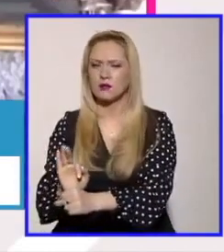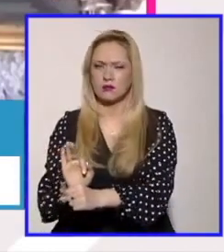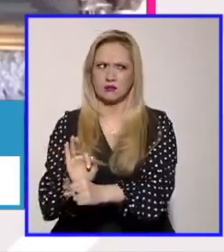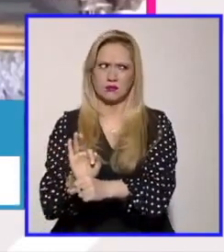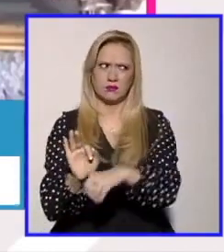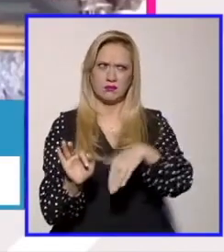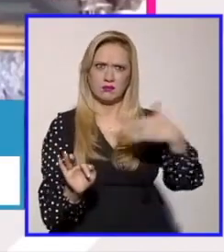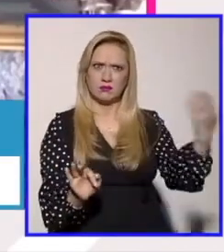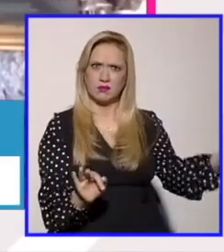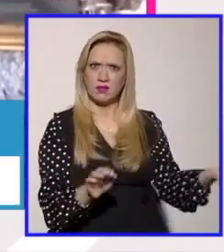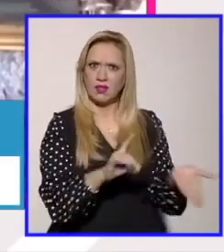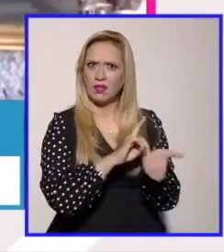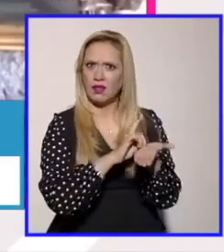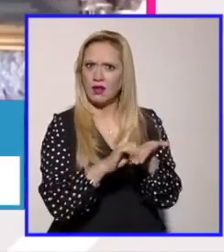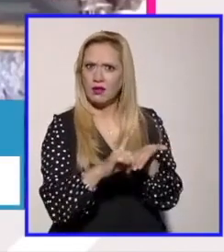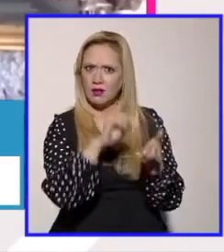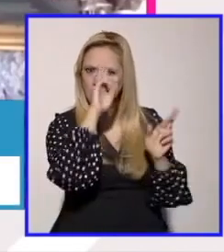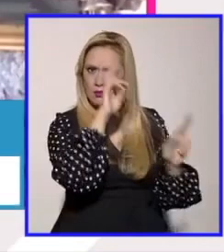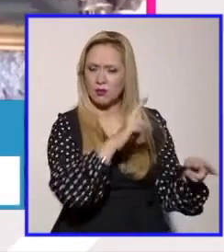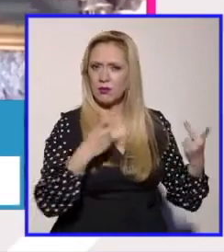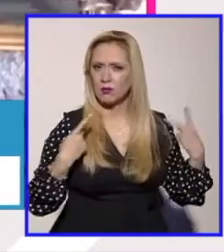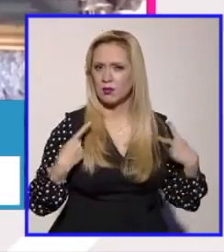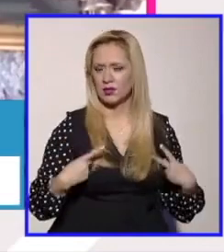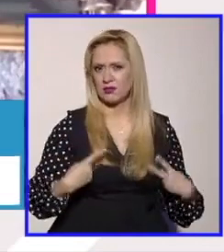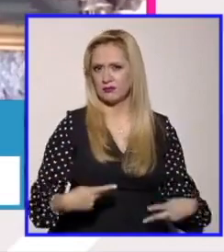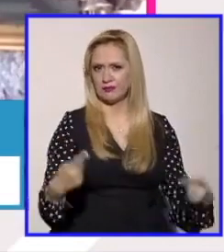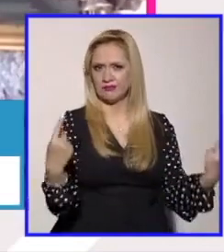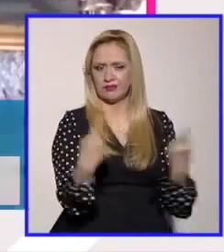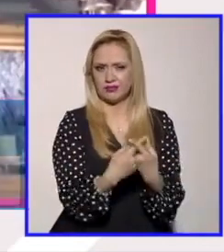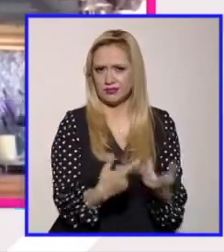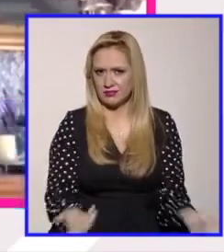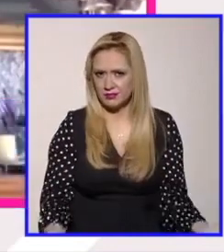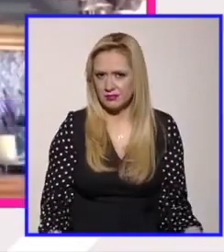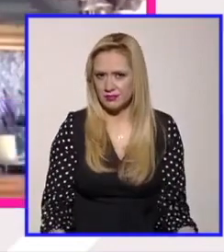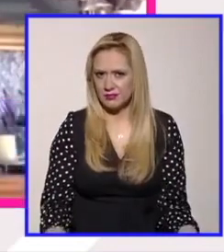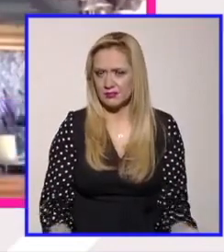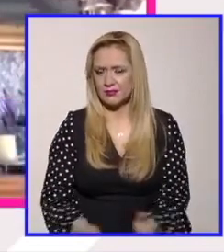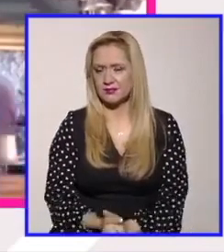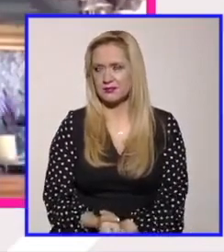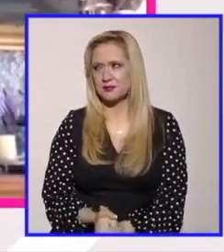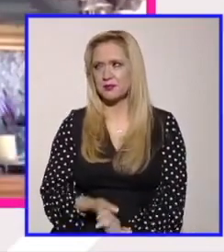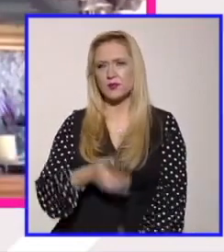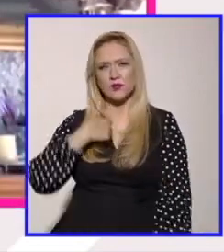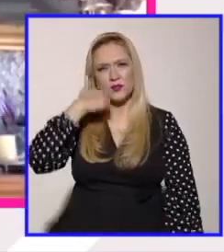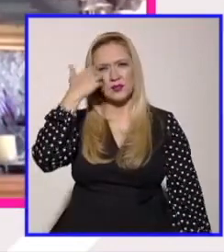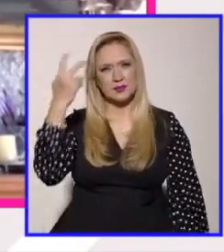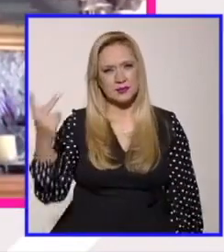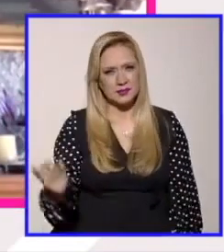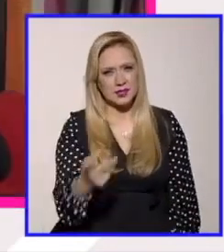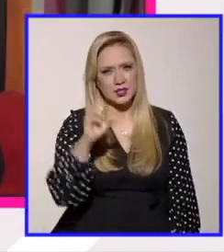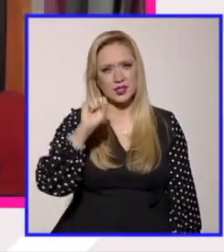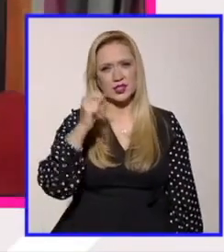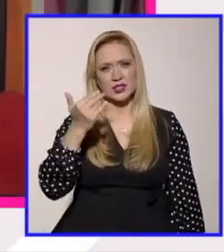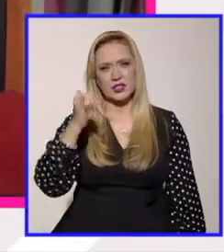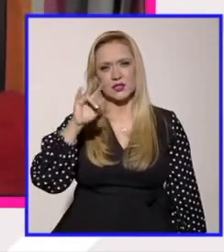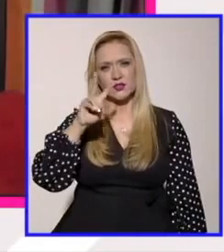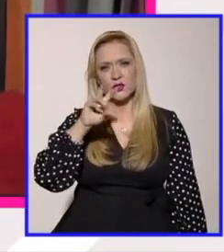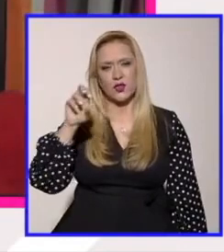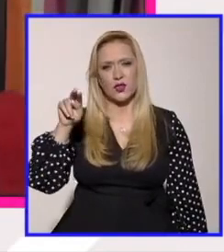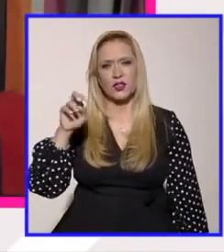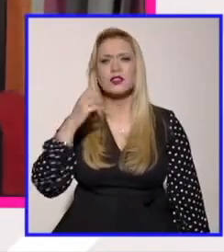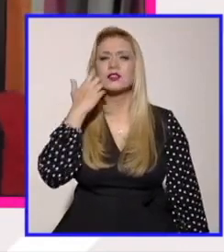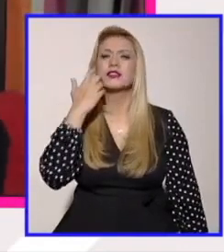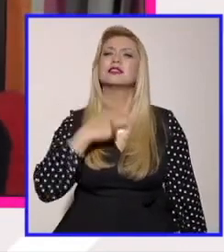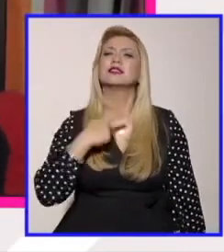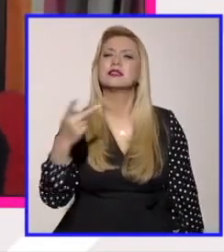a los derechos y la dignidad de las personas Chivón quisiera hacerte una pregunta que no sé si puedes contestar pero que me intriga